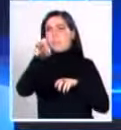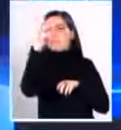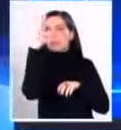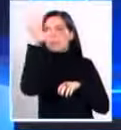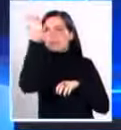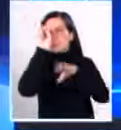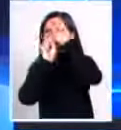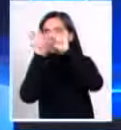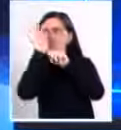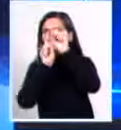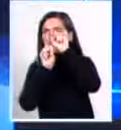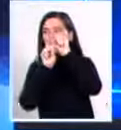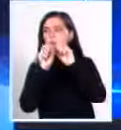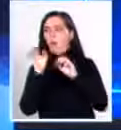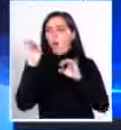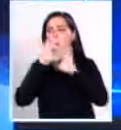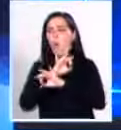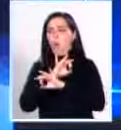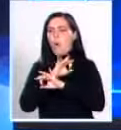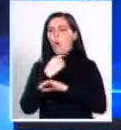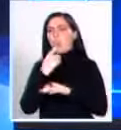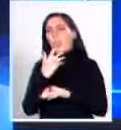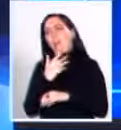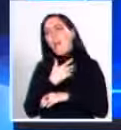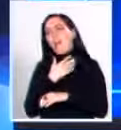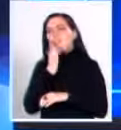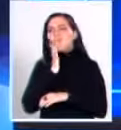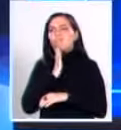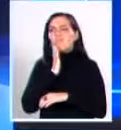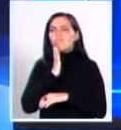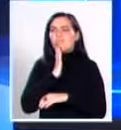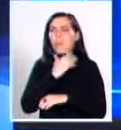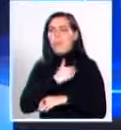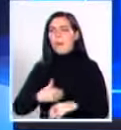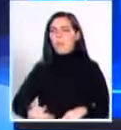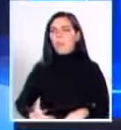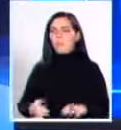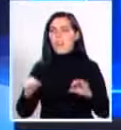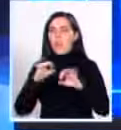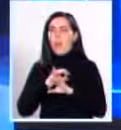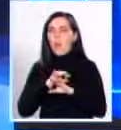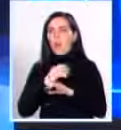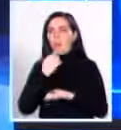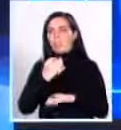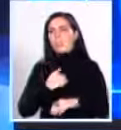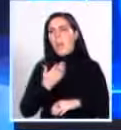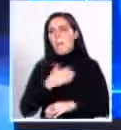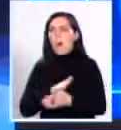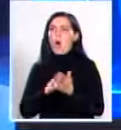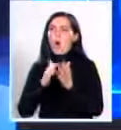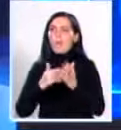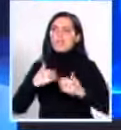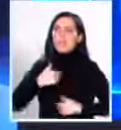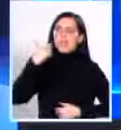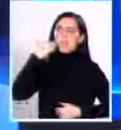todo. Les violaba miserias a las maestras. ¿Qué les decía a las maestras? Ah, le dan pelotas a uno, por encima,